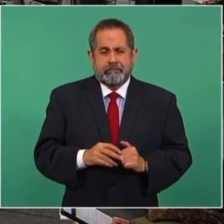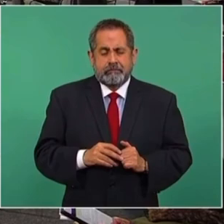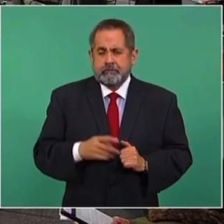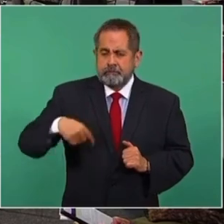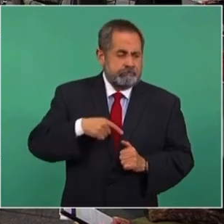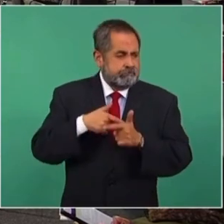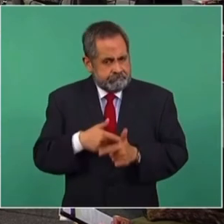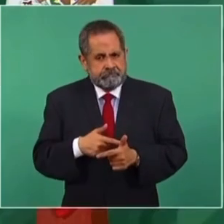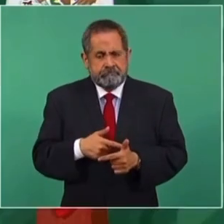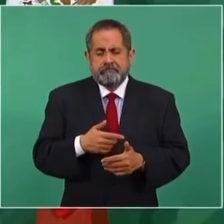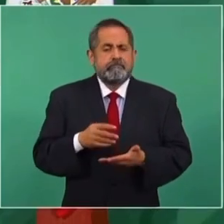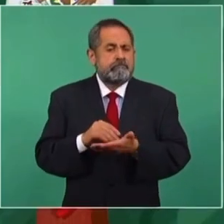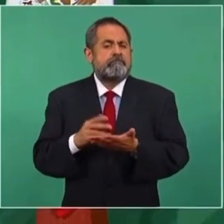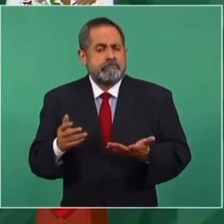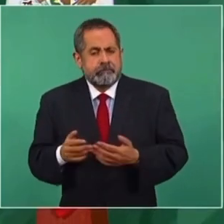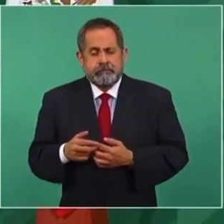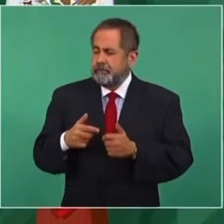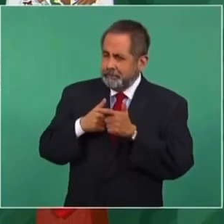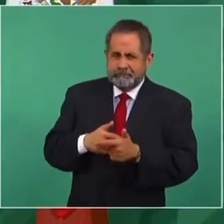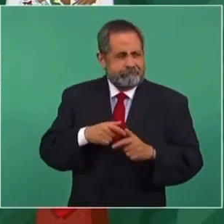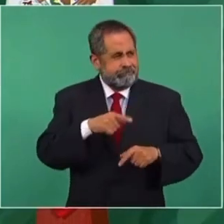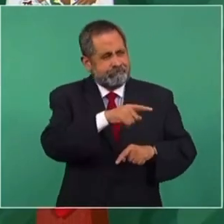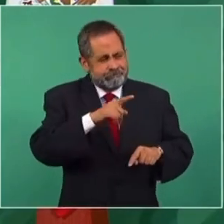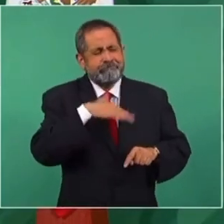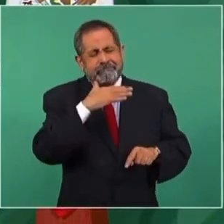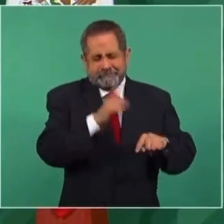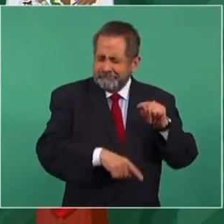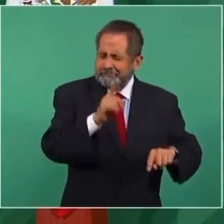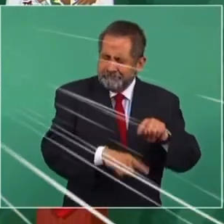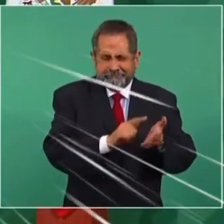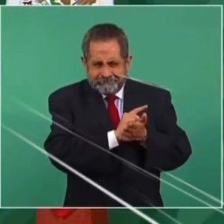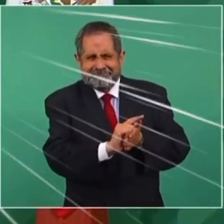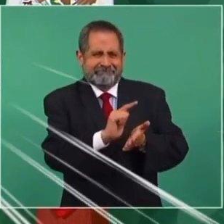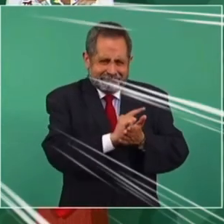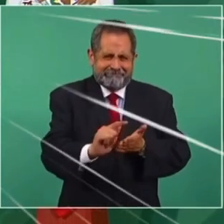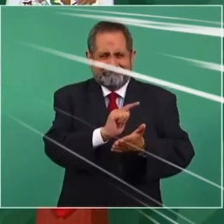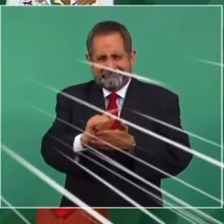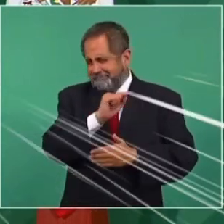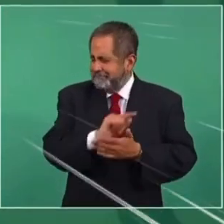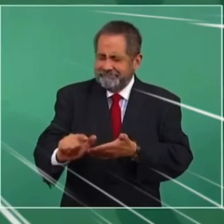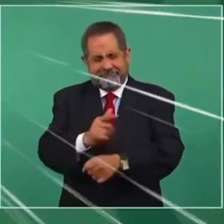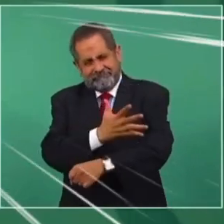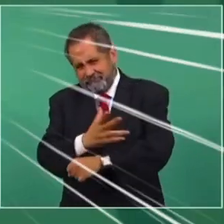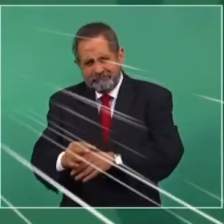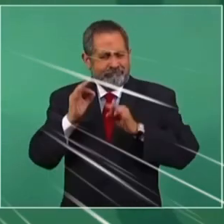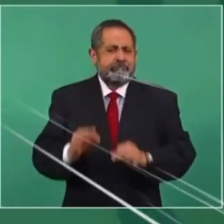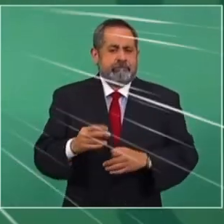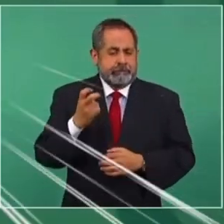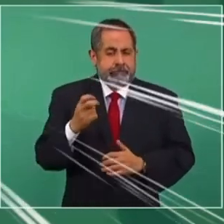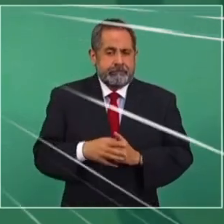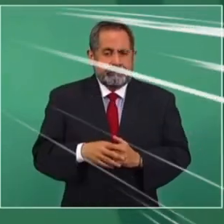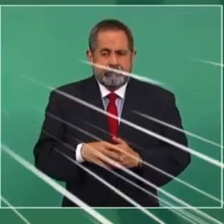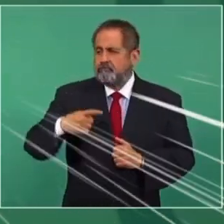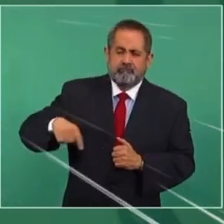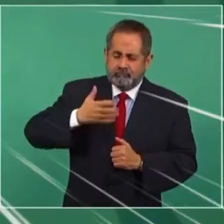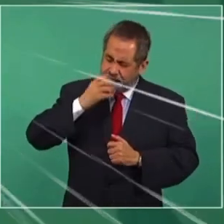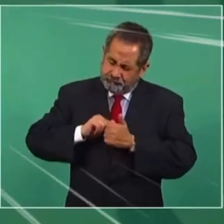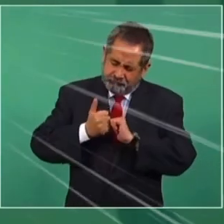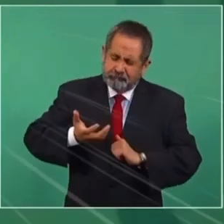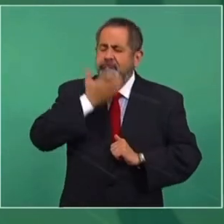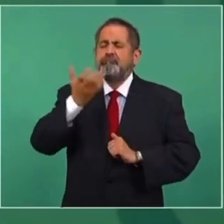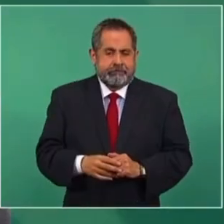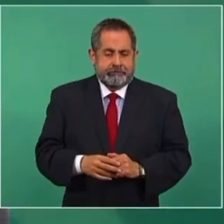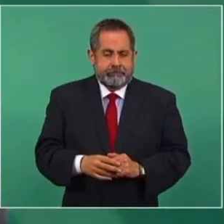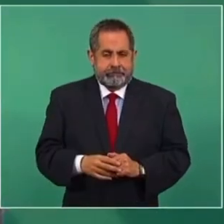vamos a seguir, yo lo que recomendaría es, vamos a seguir limpiando de corrupción, vamos a volver hábito la